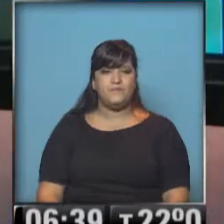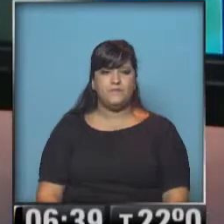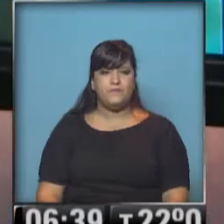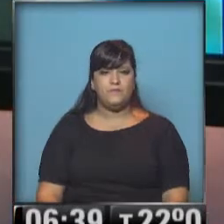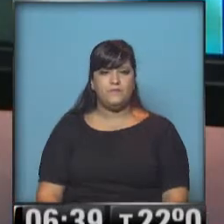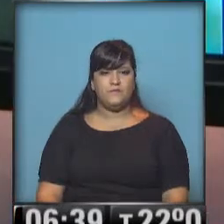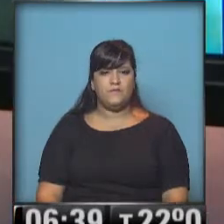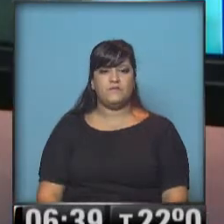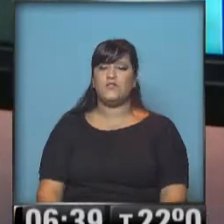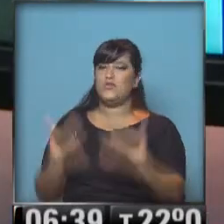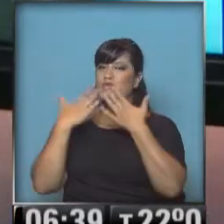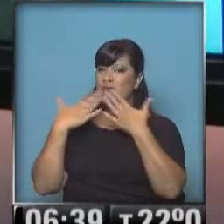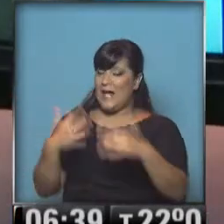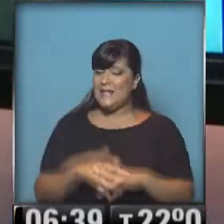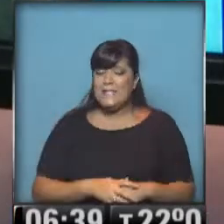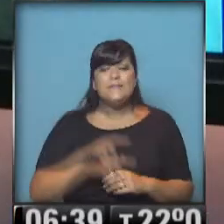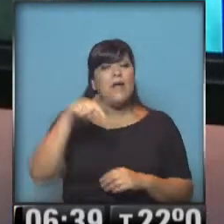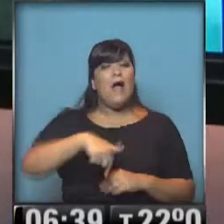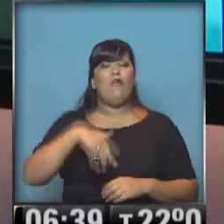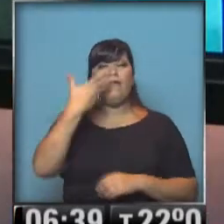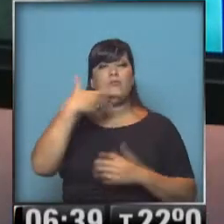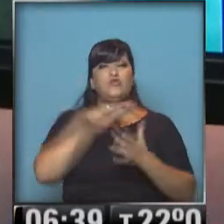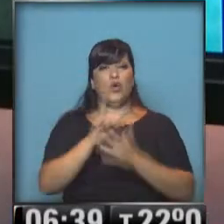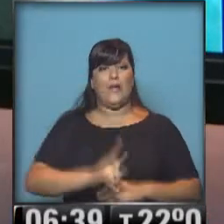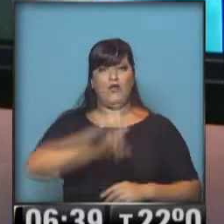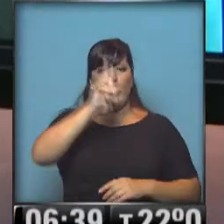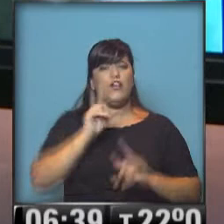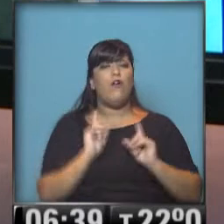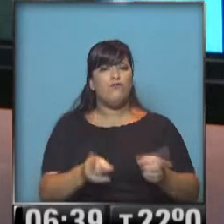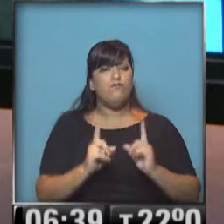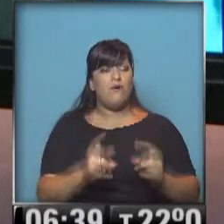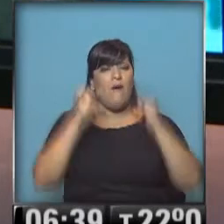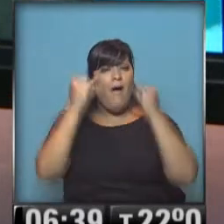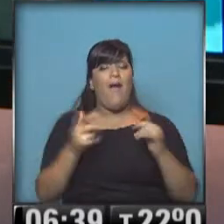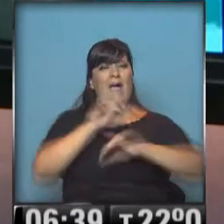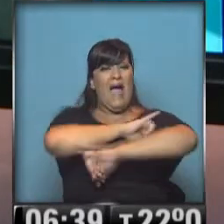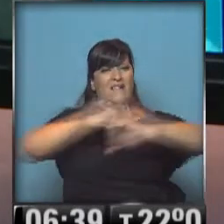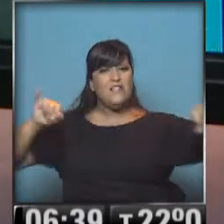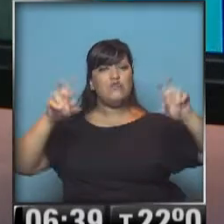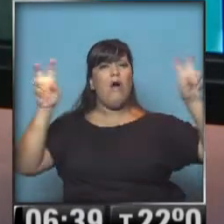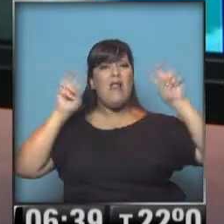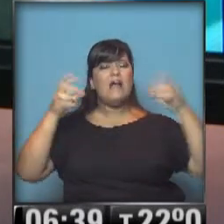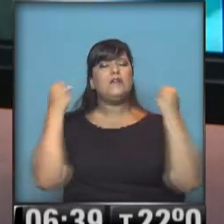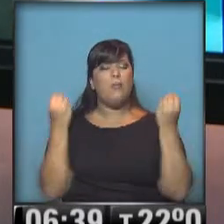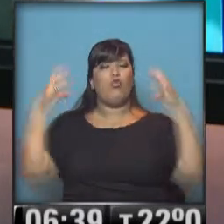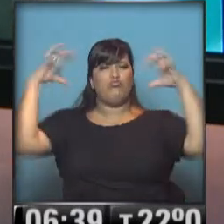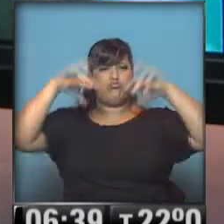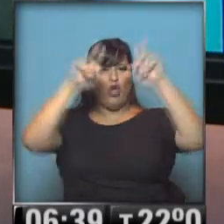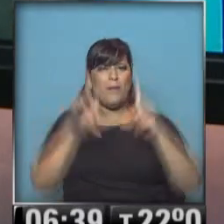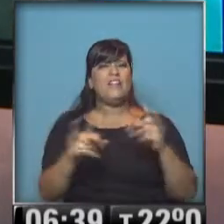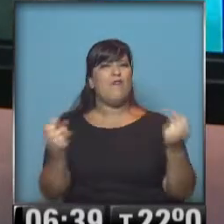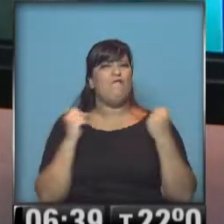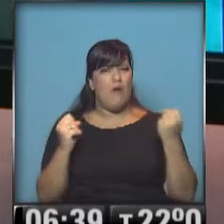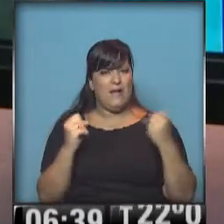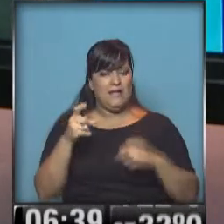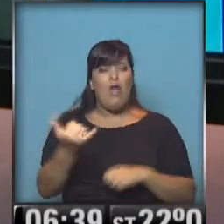Bueno, muchas gracias, Cari. Y hablemos del norte argentino. Allí continúa vigente este aviso de alerta por tormentas fuertes. Observen las tormentas fuertes que